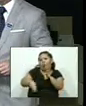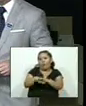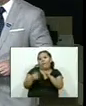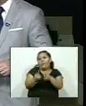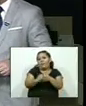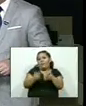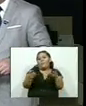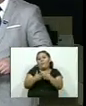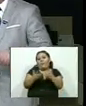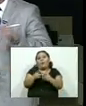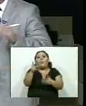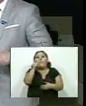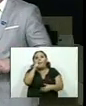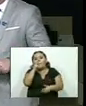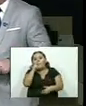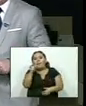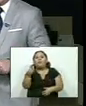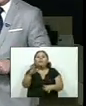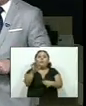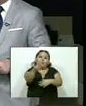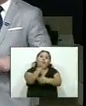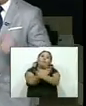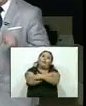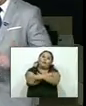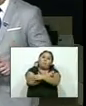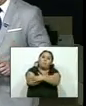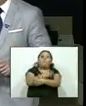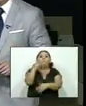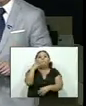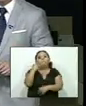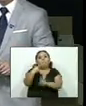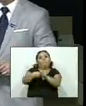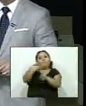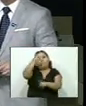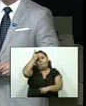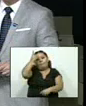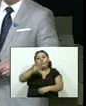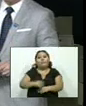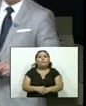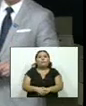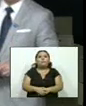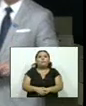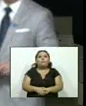a Pamela bueno ya nos despedimos que descanse que tengan un bonito fin de semana y